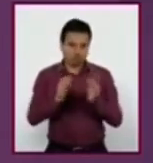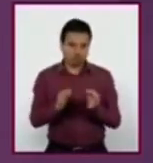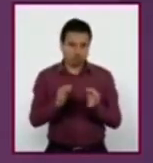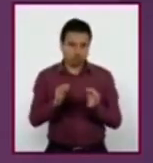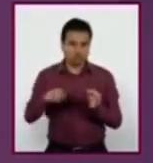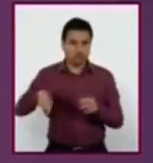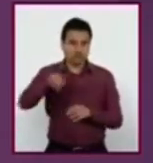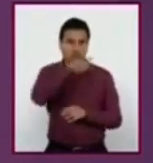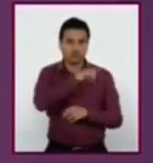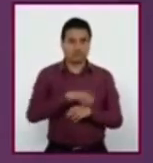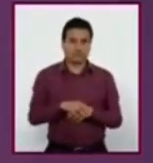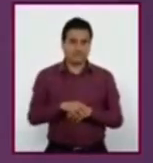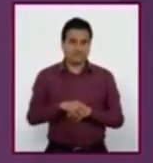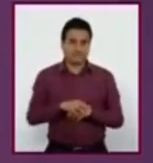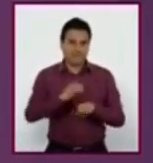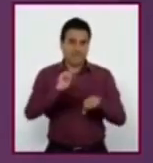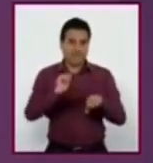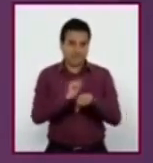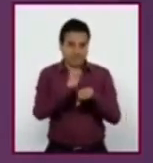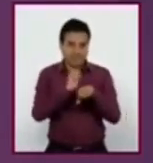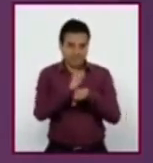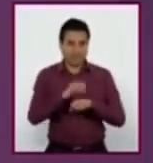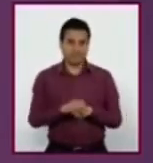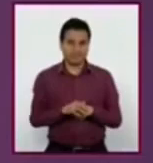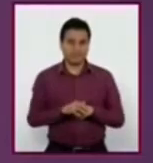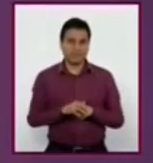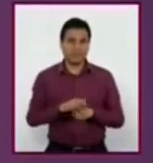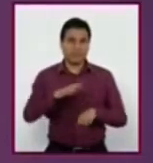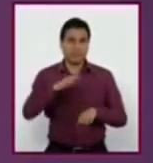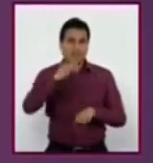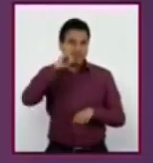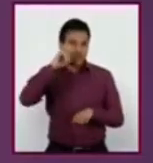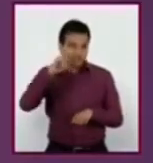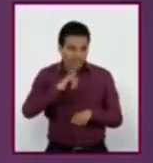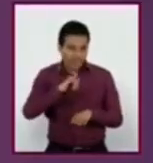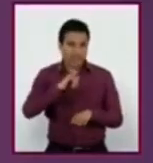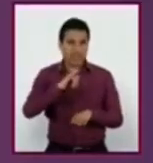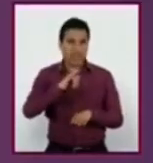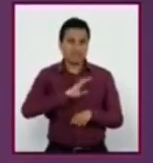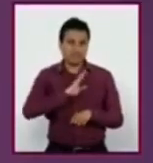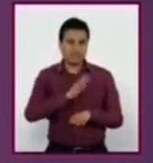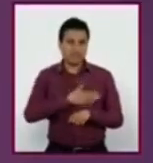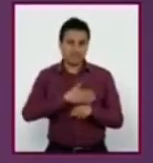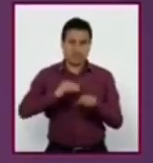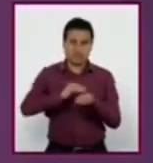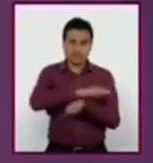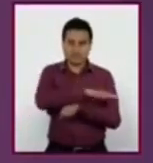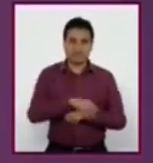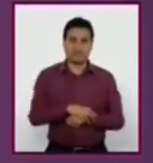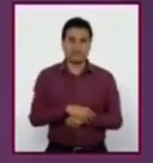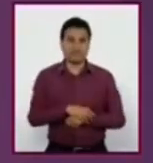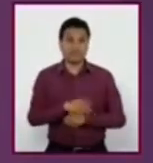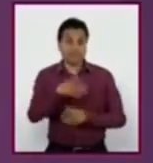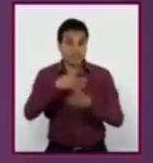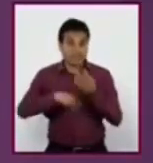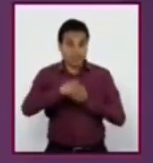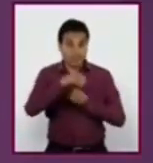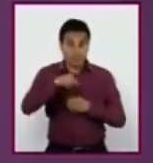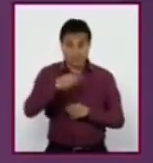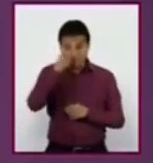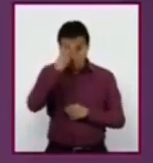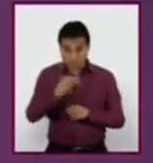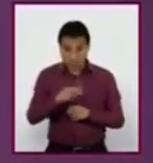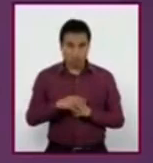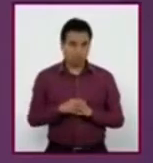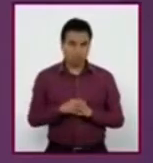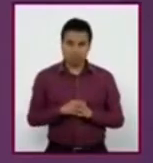más separados al ser de Argentina y tenemos influencia más itálica y española. En cambio, acá yo no vi tanta